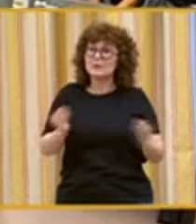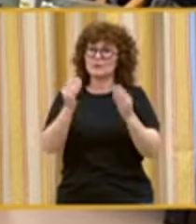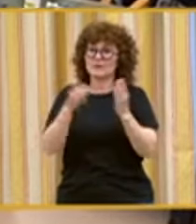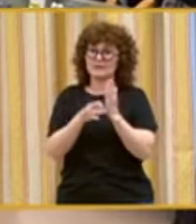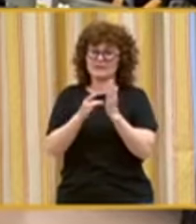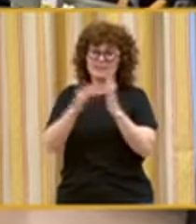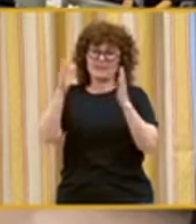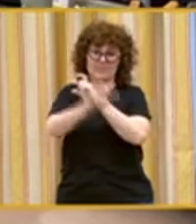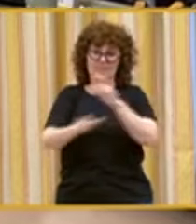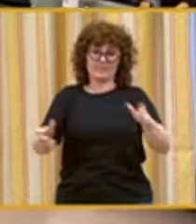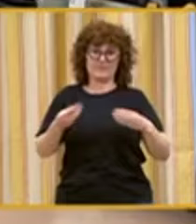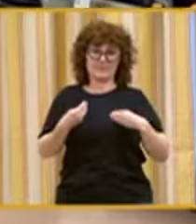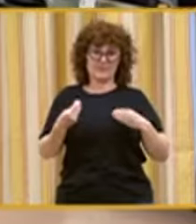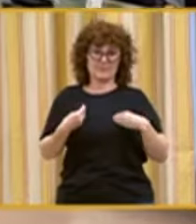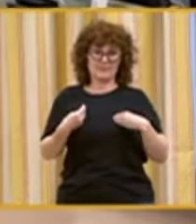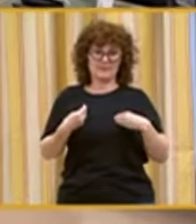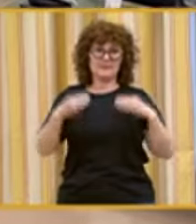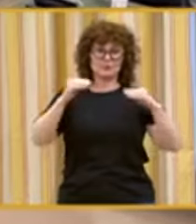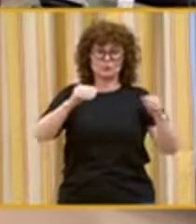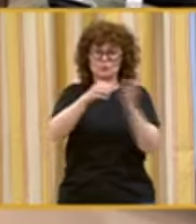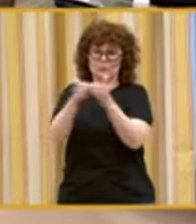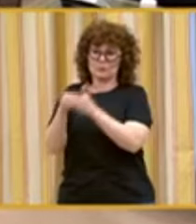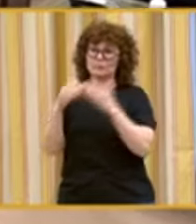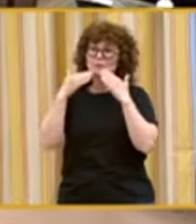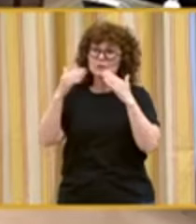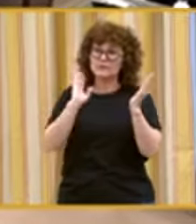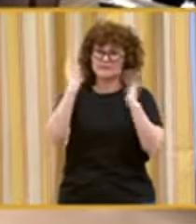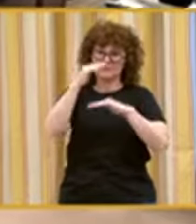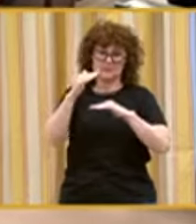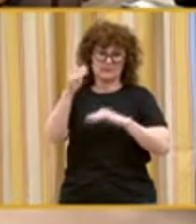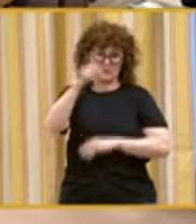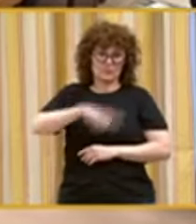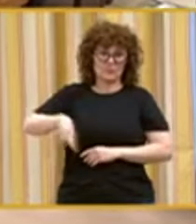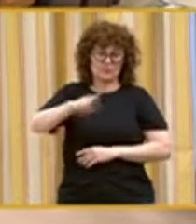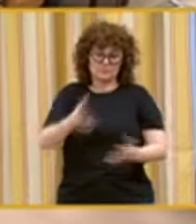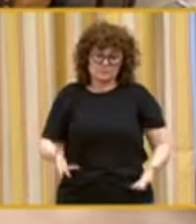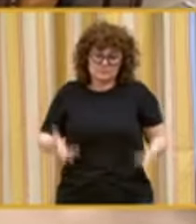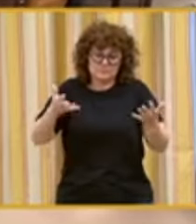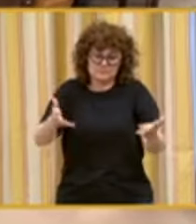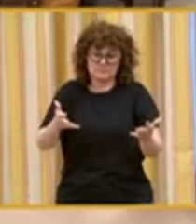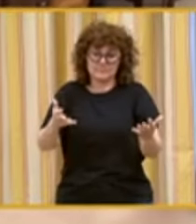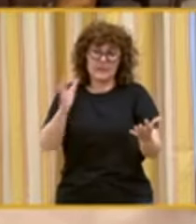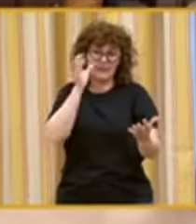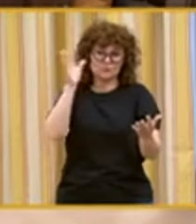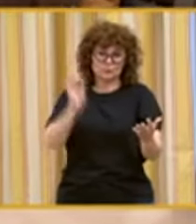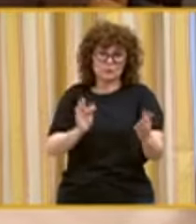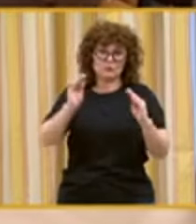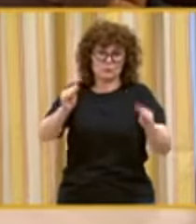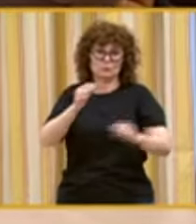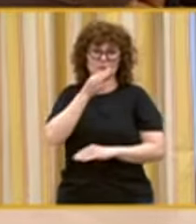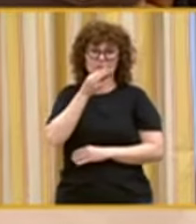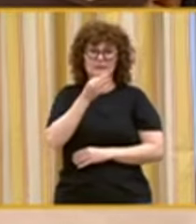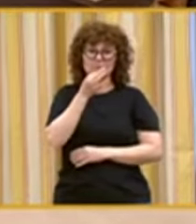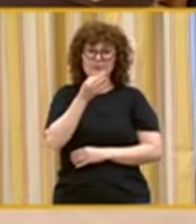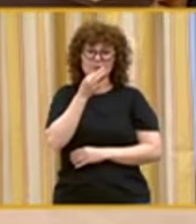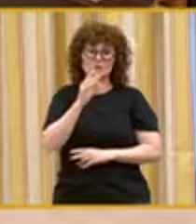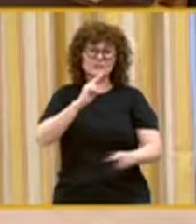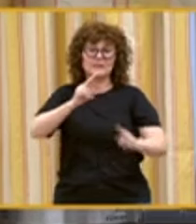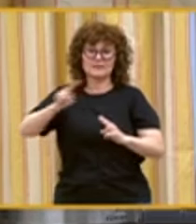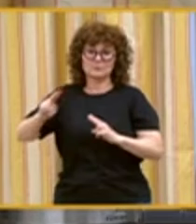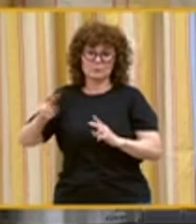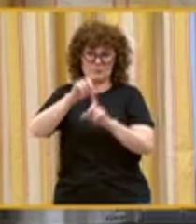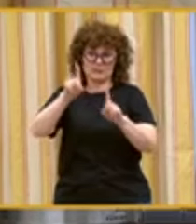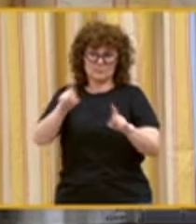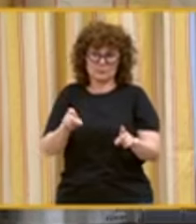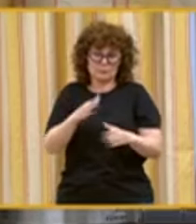personas y sus comunidades. Muchas gracias por su atención. Quedamos a su disposición para escuchar sus intervenciones y responder a las